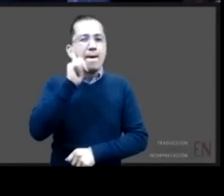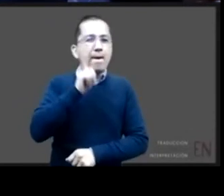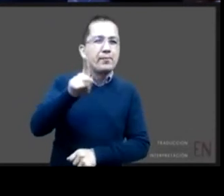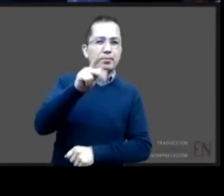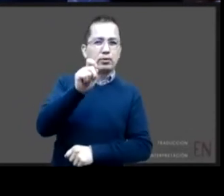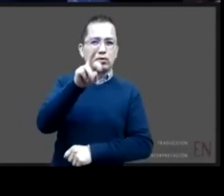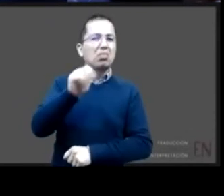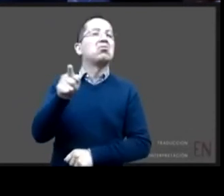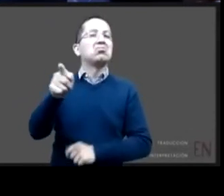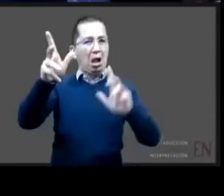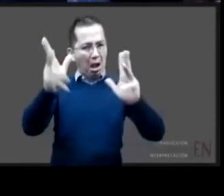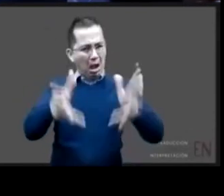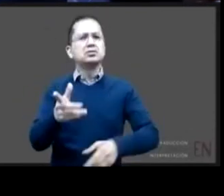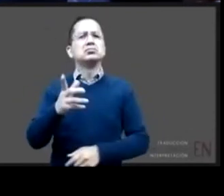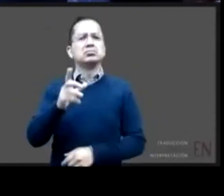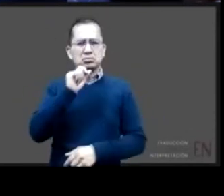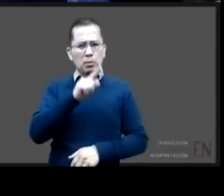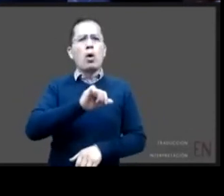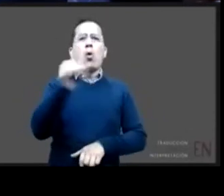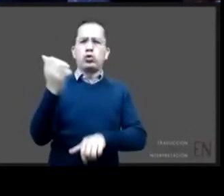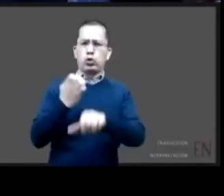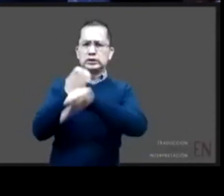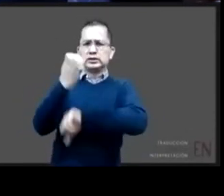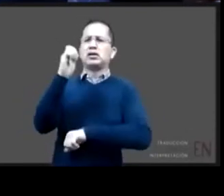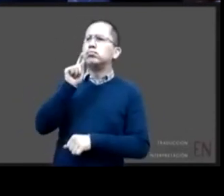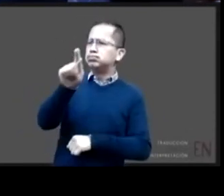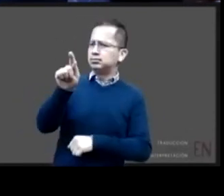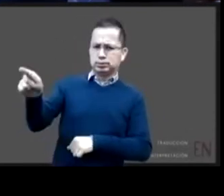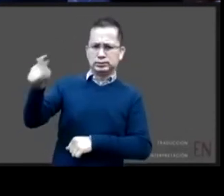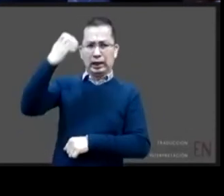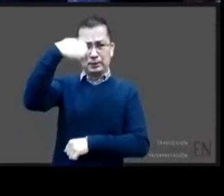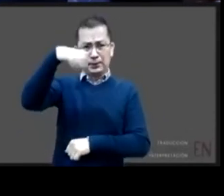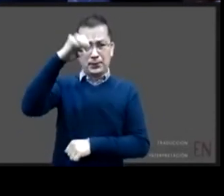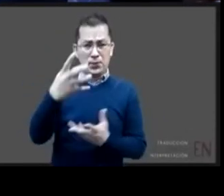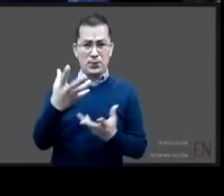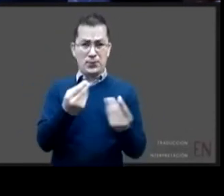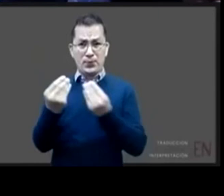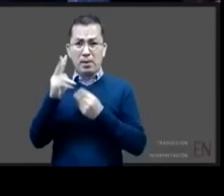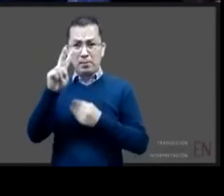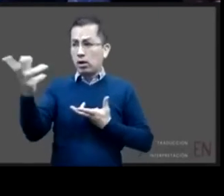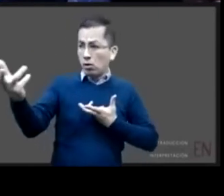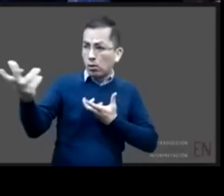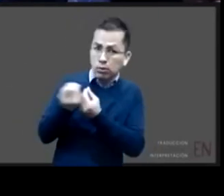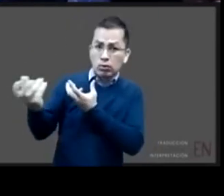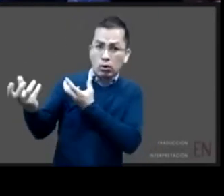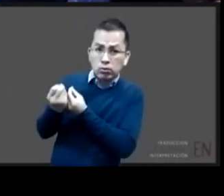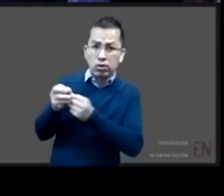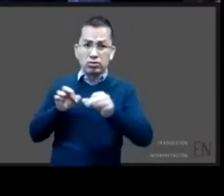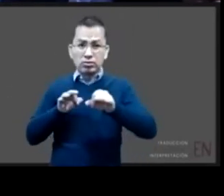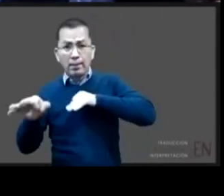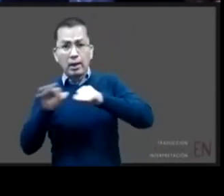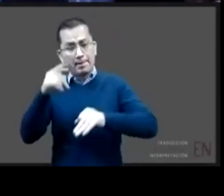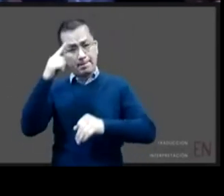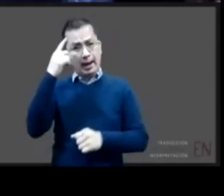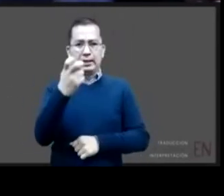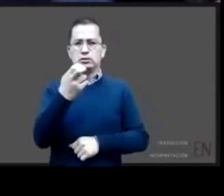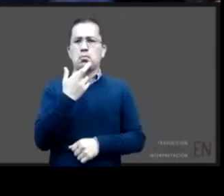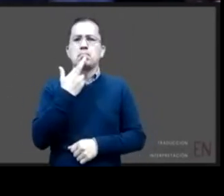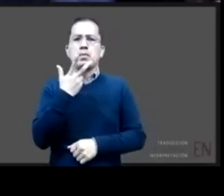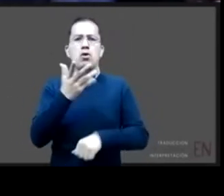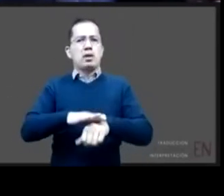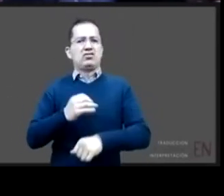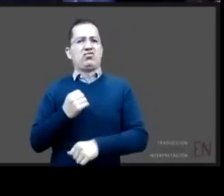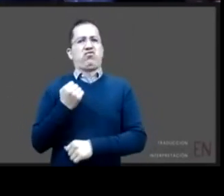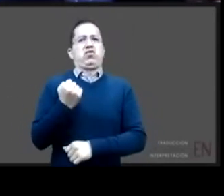también en otros estados y en la cual estamos muy de la mano trabajando para fortalecer esta mecánica y poder ser parte